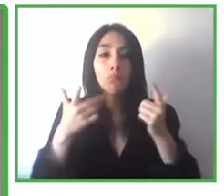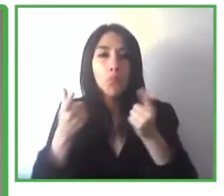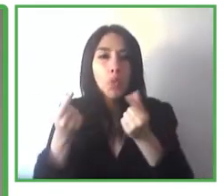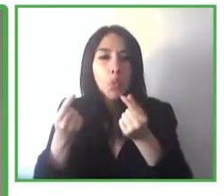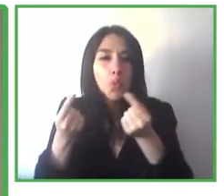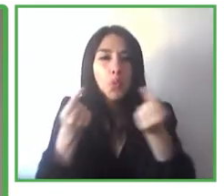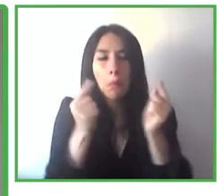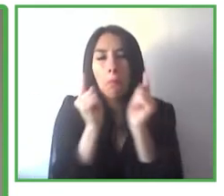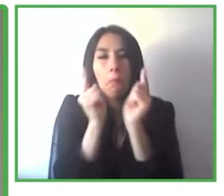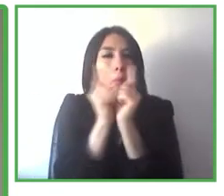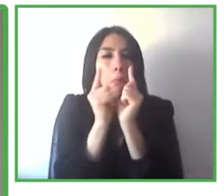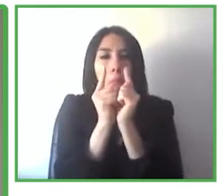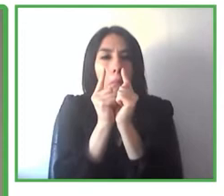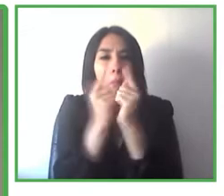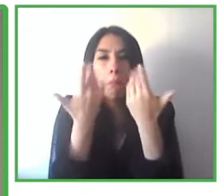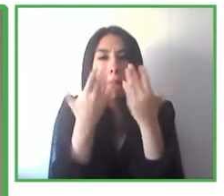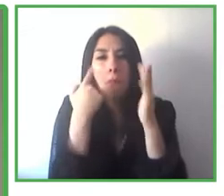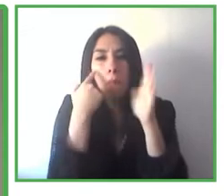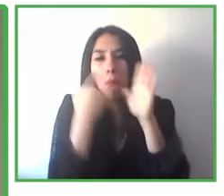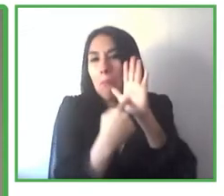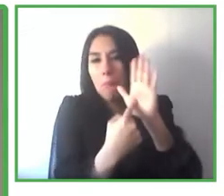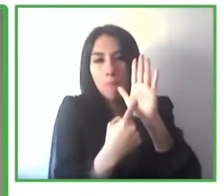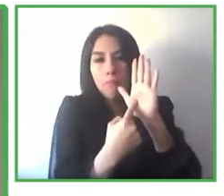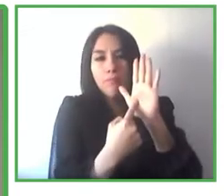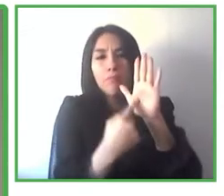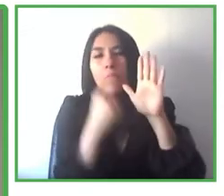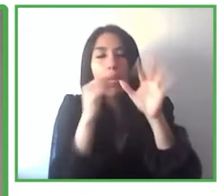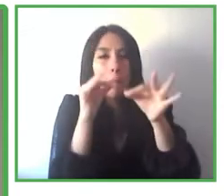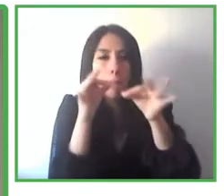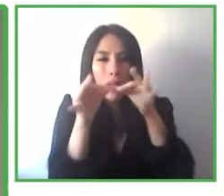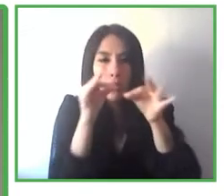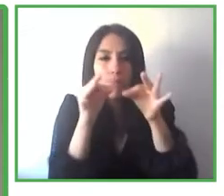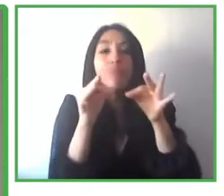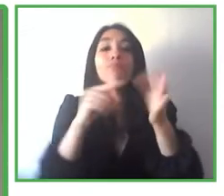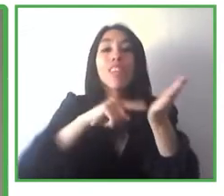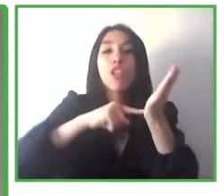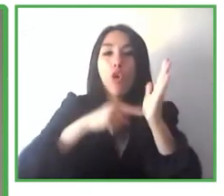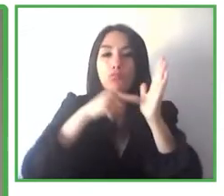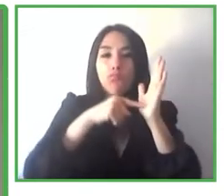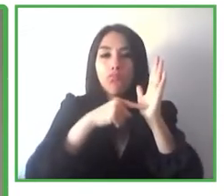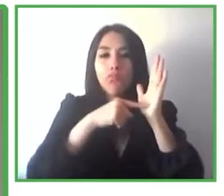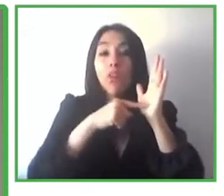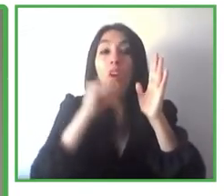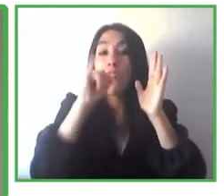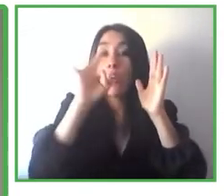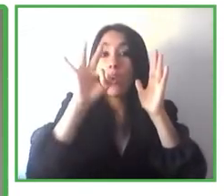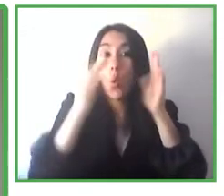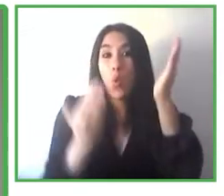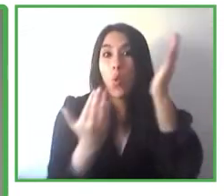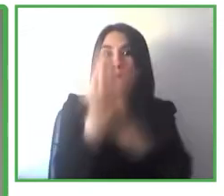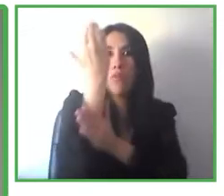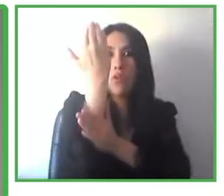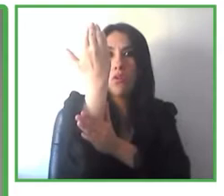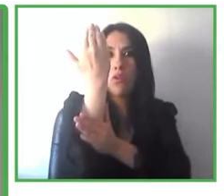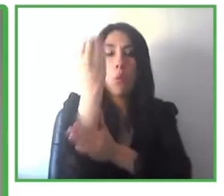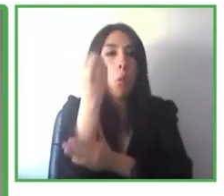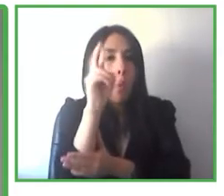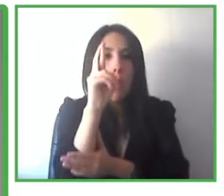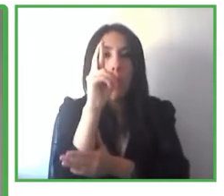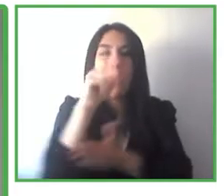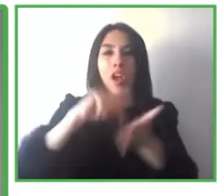cuando hablamos de tecnologías innovadoras o tecnologías también emergentes que es otra forma de denominarlas.